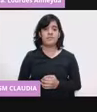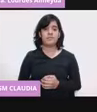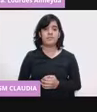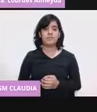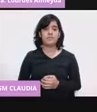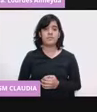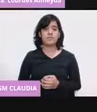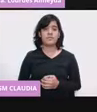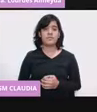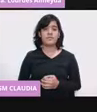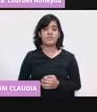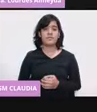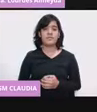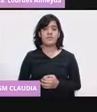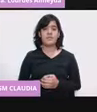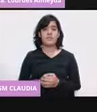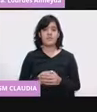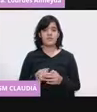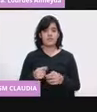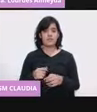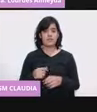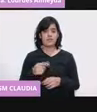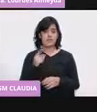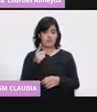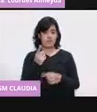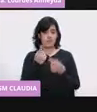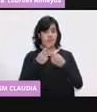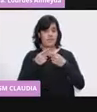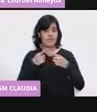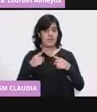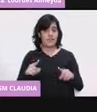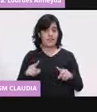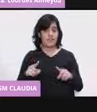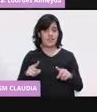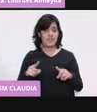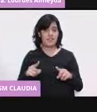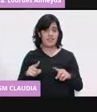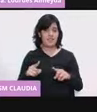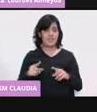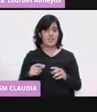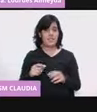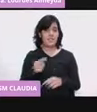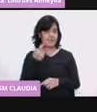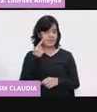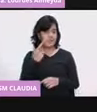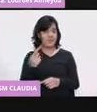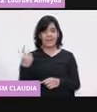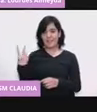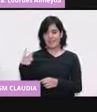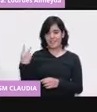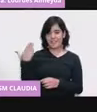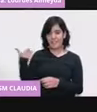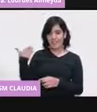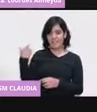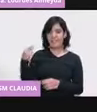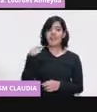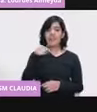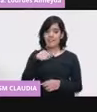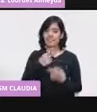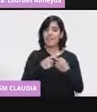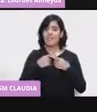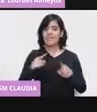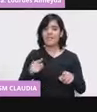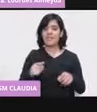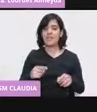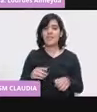Aquí, una diferencia a la vacuna que acabamos de ver y a las dos anteriores. Aquí la primera dosis,